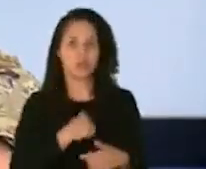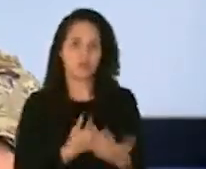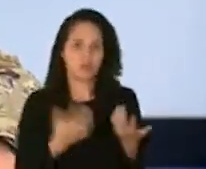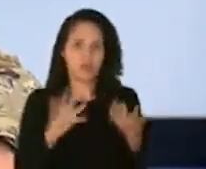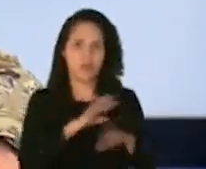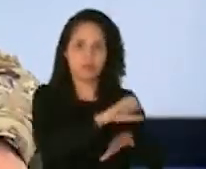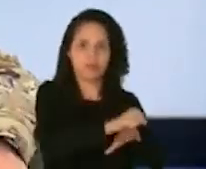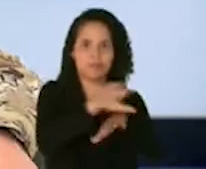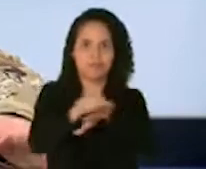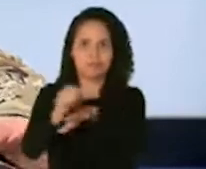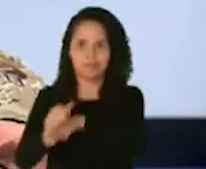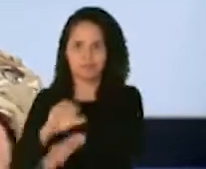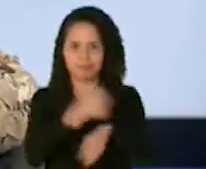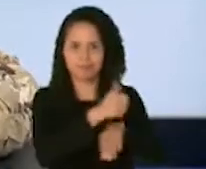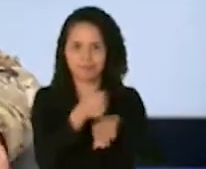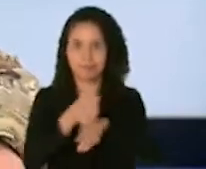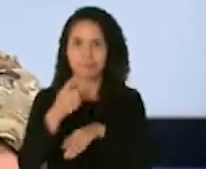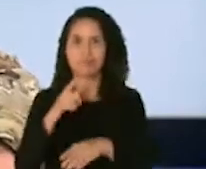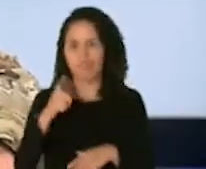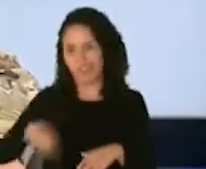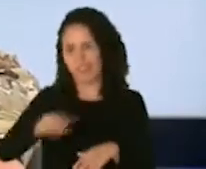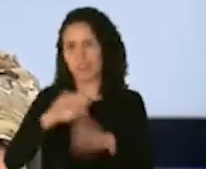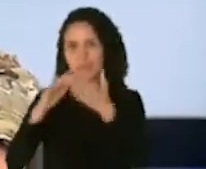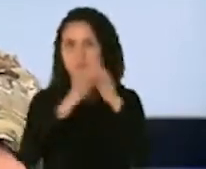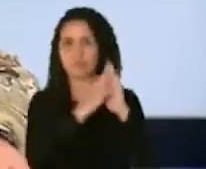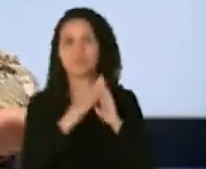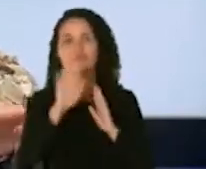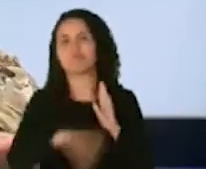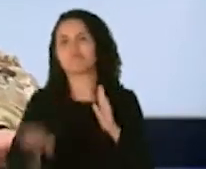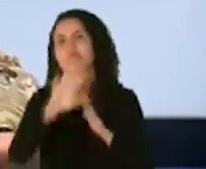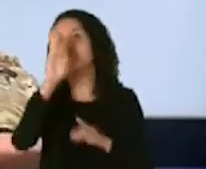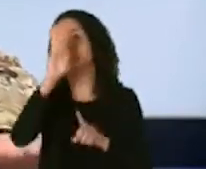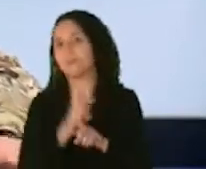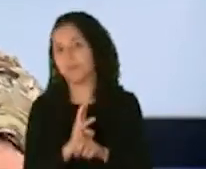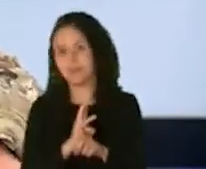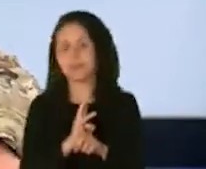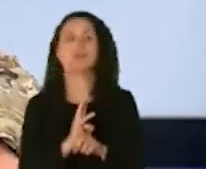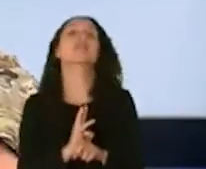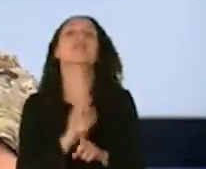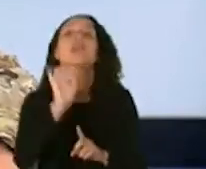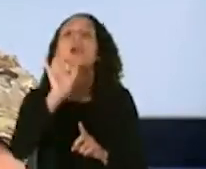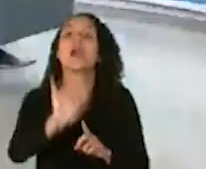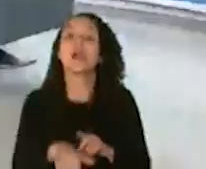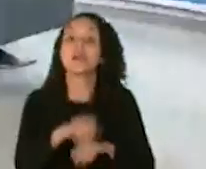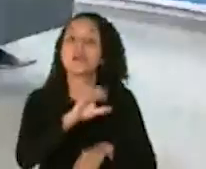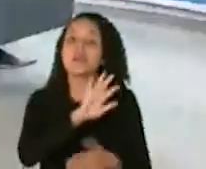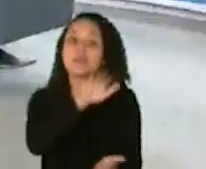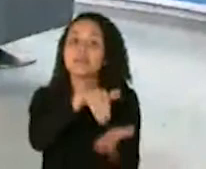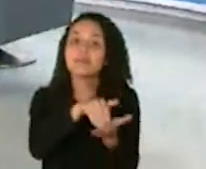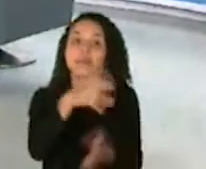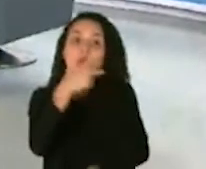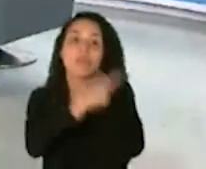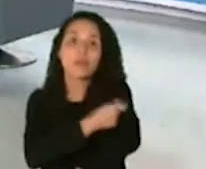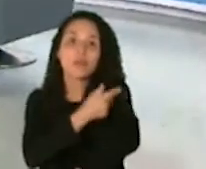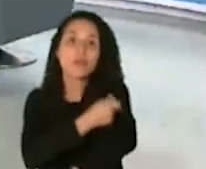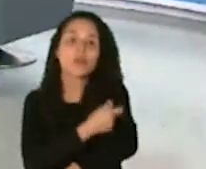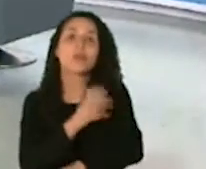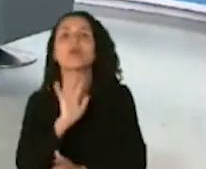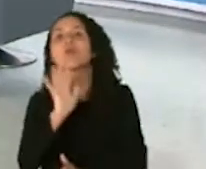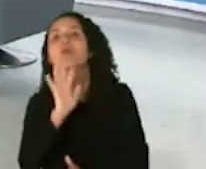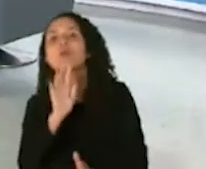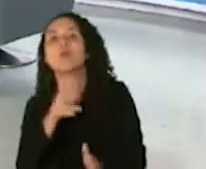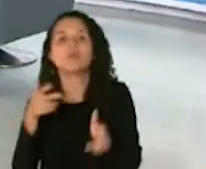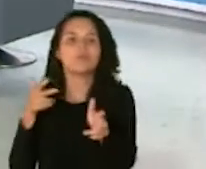facilidades en estos municipios por aproximadamente seis meses. Así que en este centro de vacunación va a ser un estilo